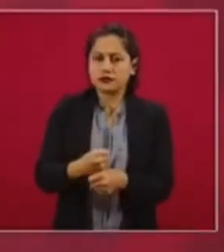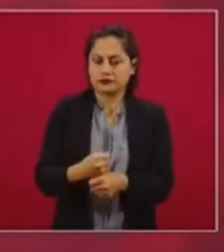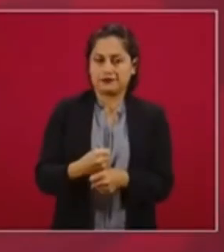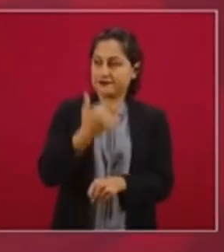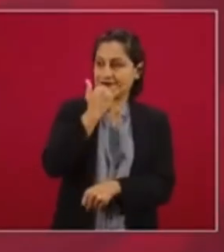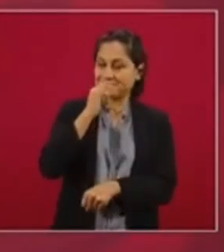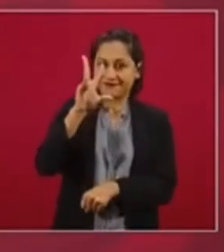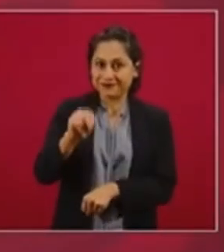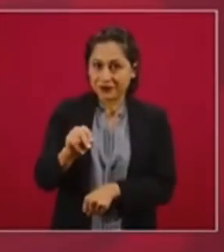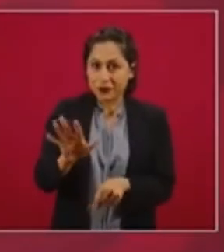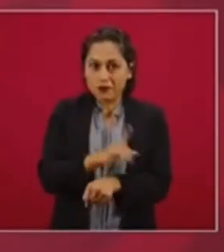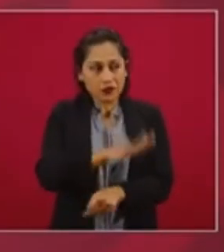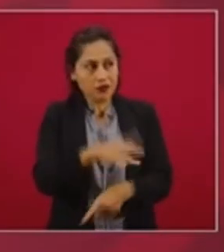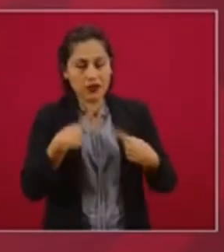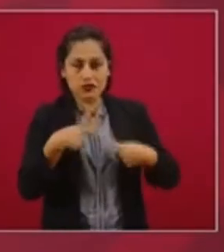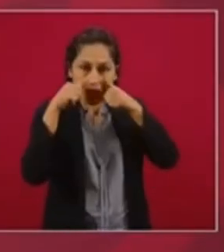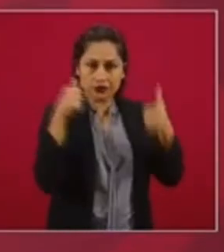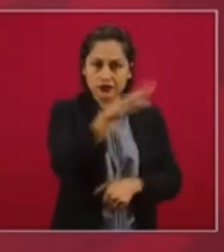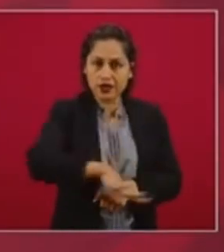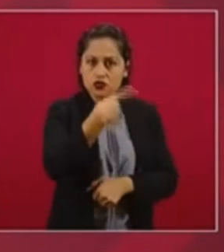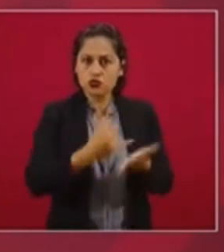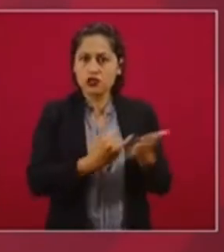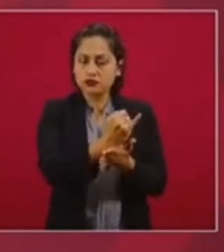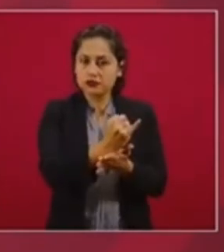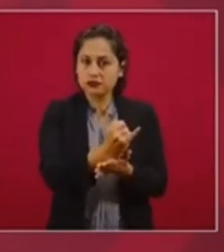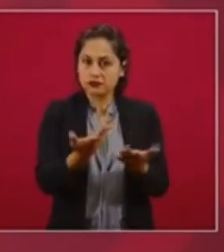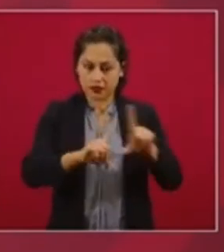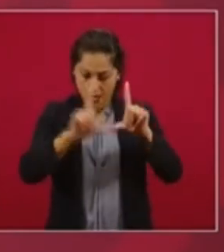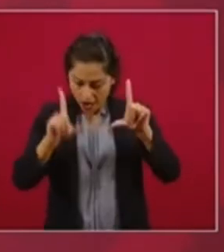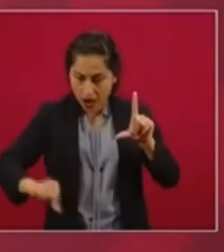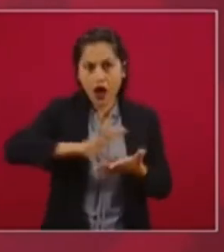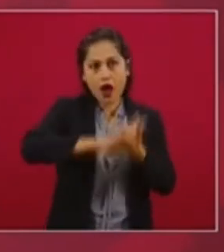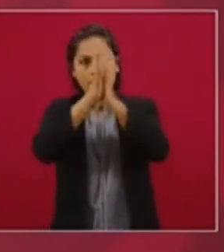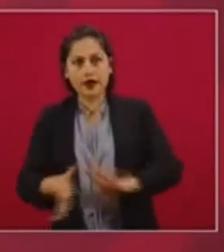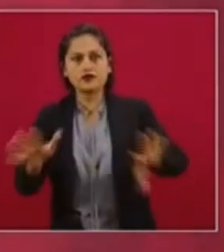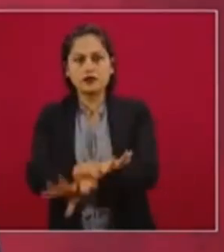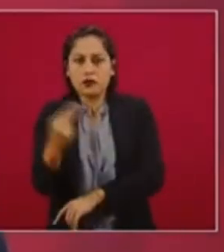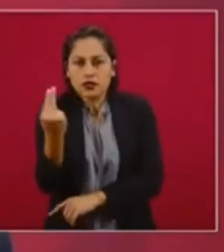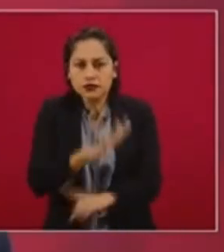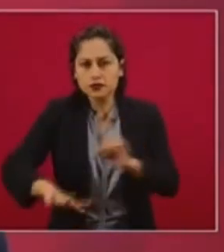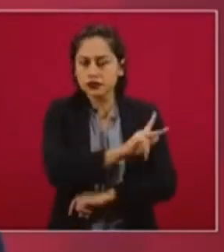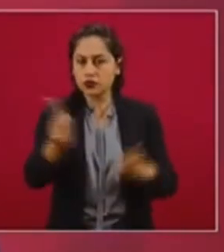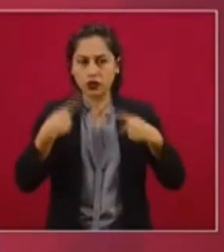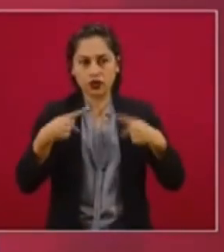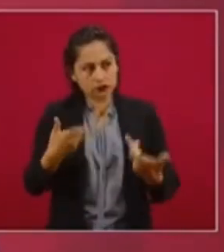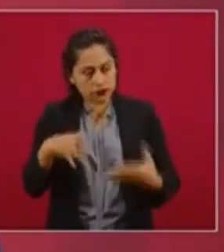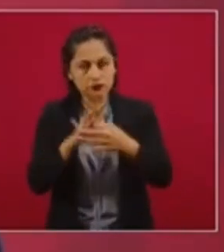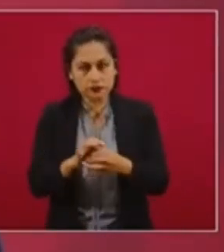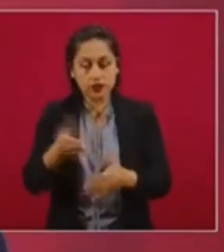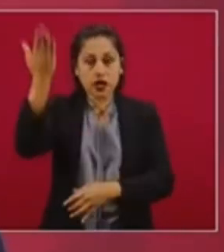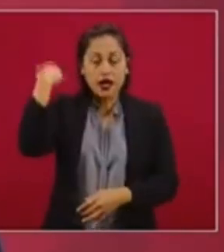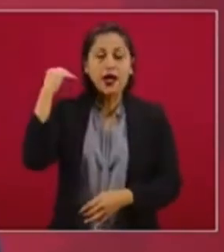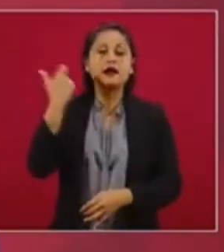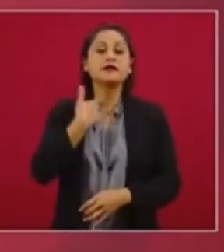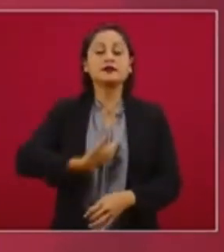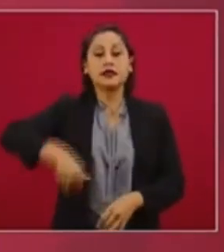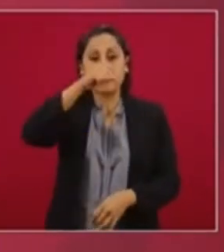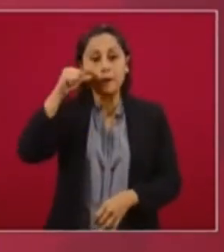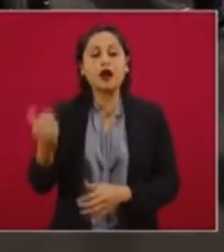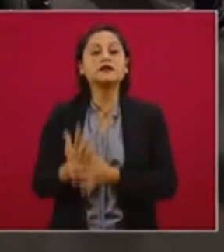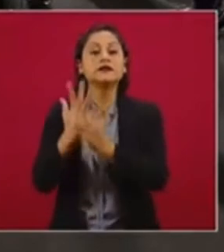¿cómo se gobierna sin el respaldo de la gente? más, ¿cómo se transforma un país si no se cuenta con el apoyo del pueblo? decía Juárez, con el pueblo todo, sin el pueblo nada